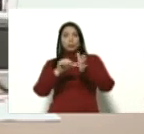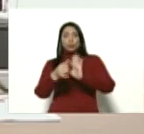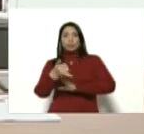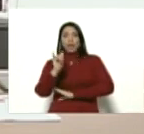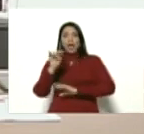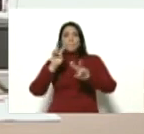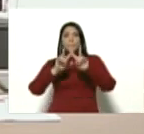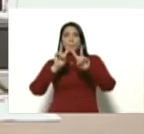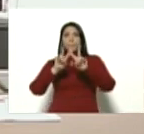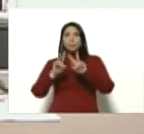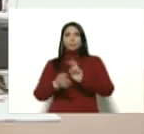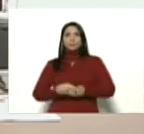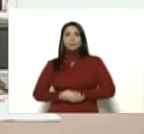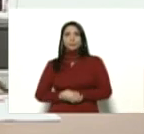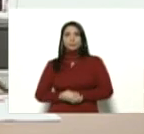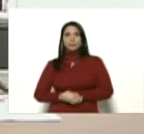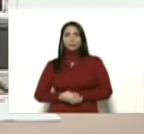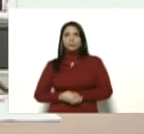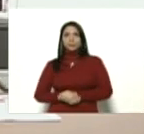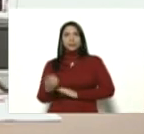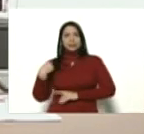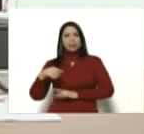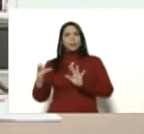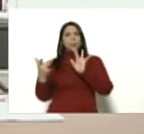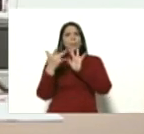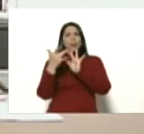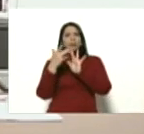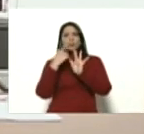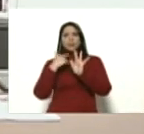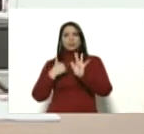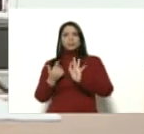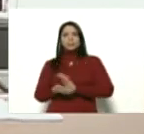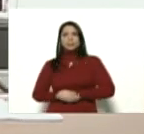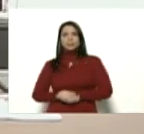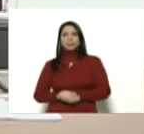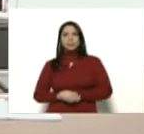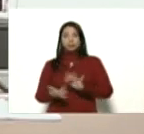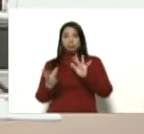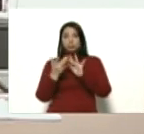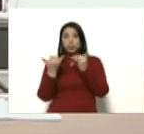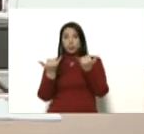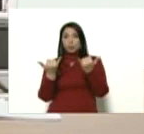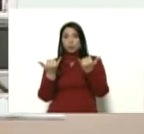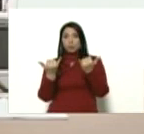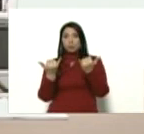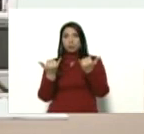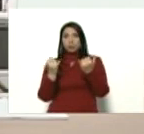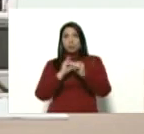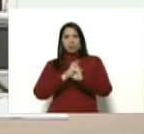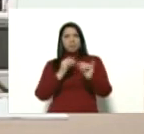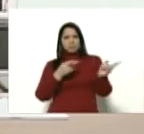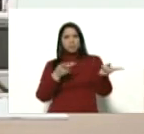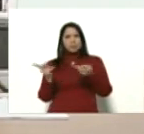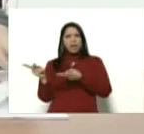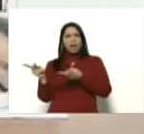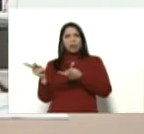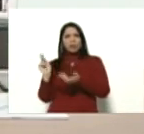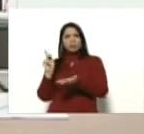gran misión vivienda Venezuela. Tenemos un pase, me dicen, pase en vivo y directo. Me habían invitado a asistir